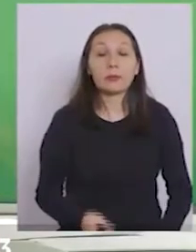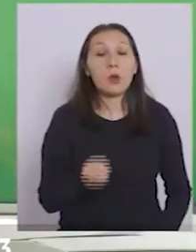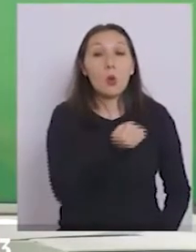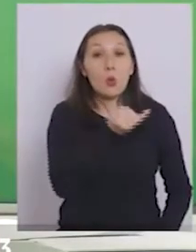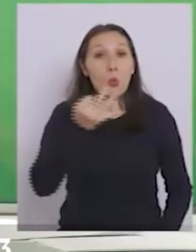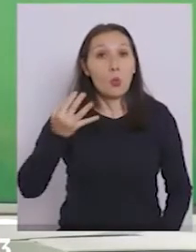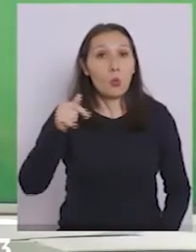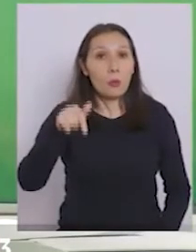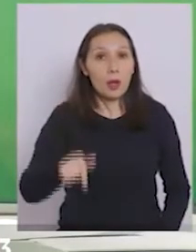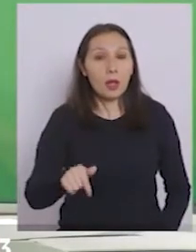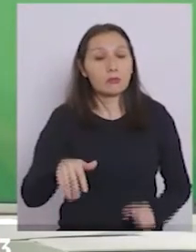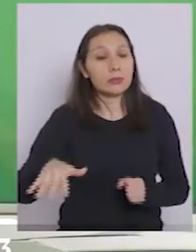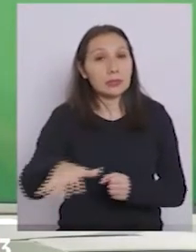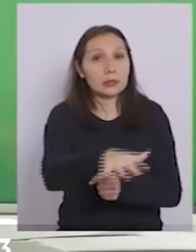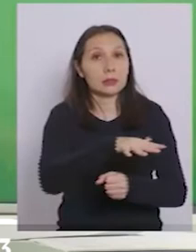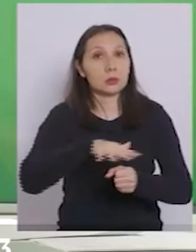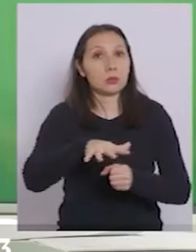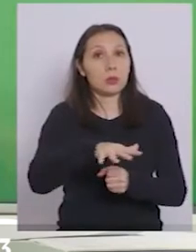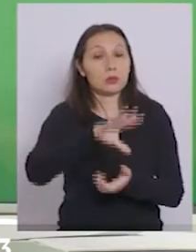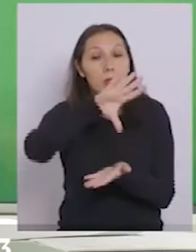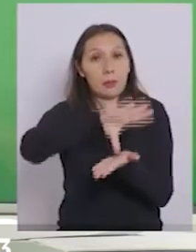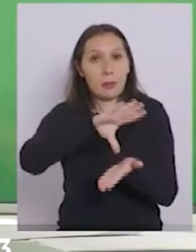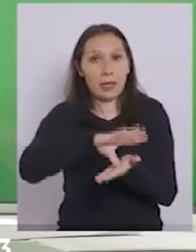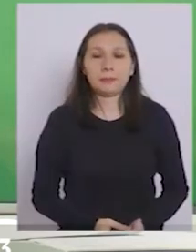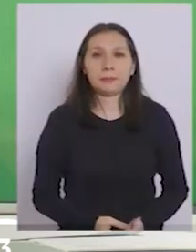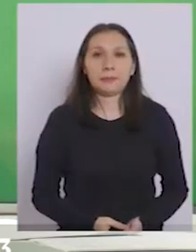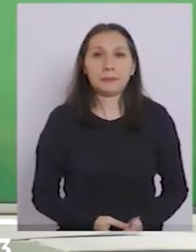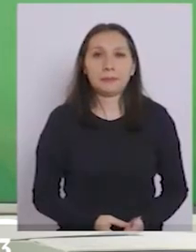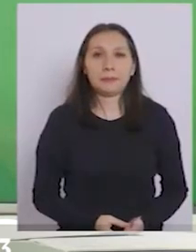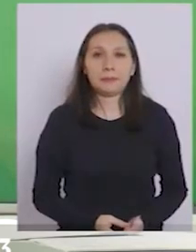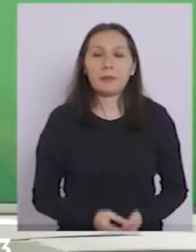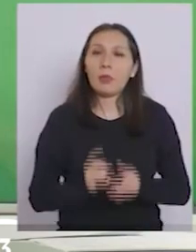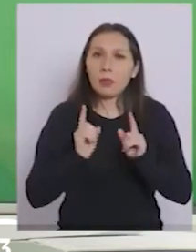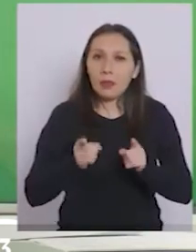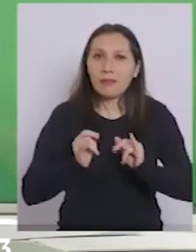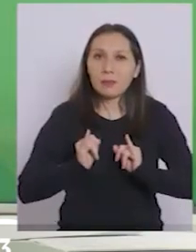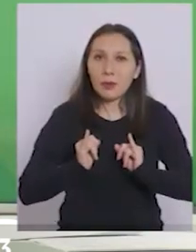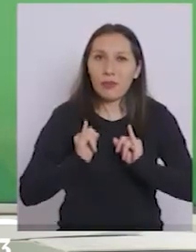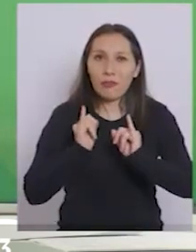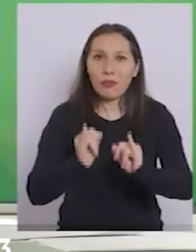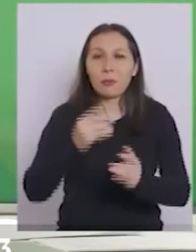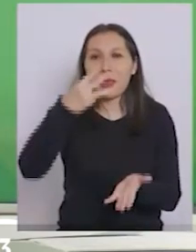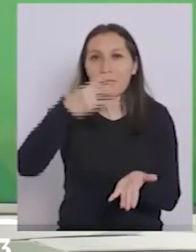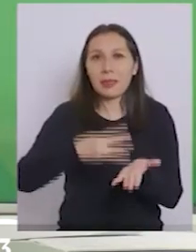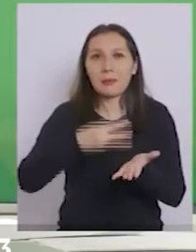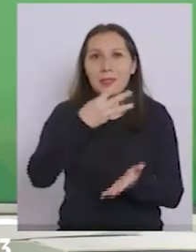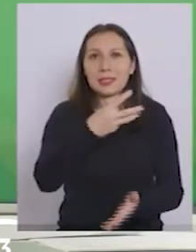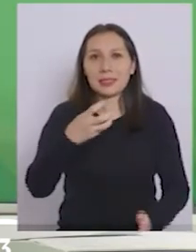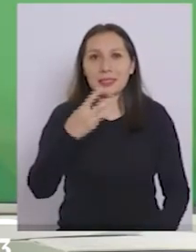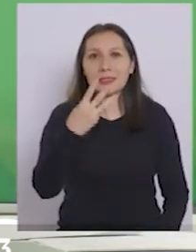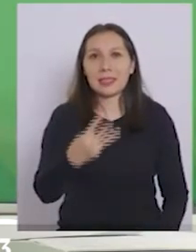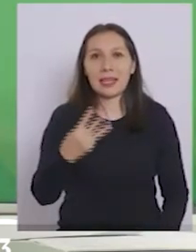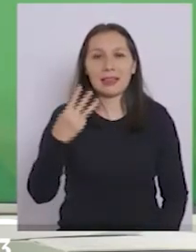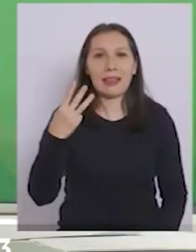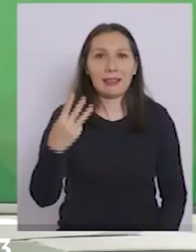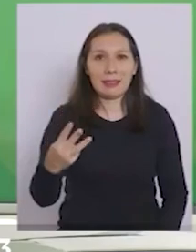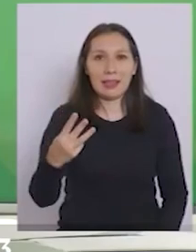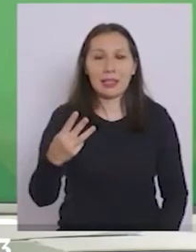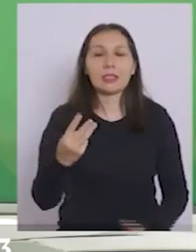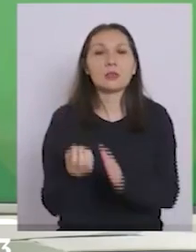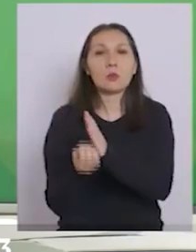las cifras, la situación de nuestro país es la siguiente. Debemos reportar 3.333